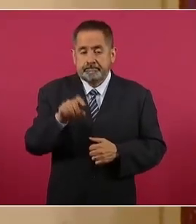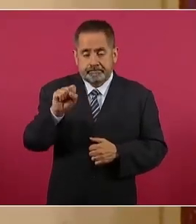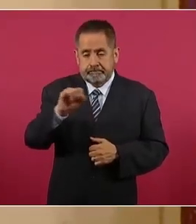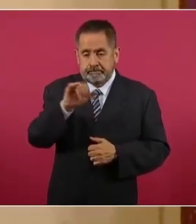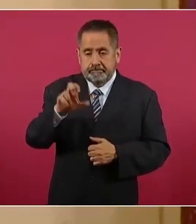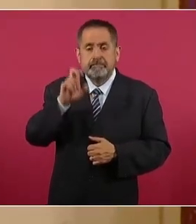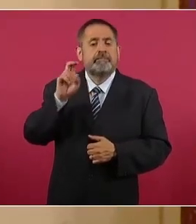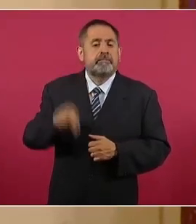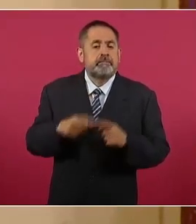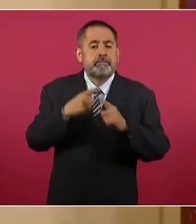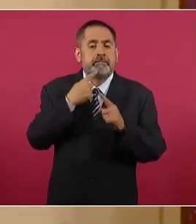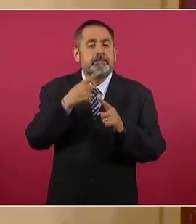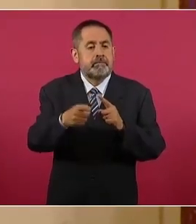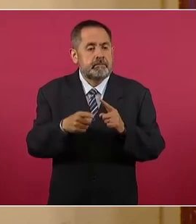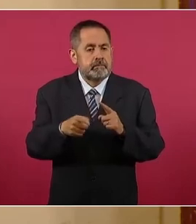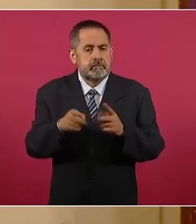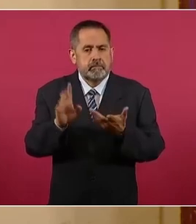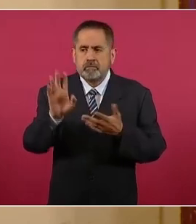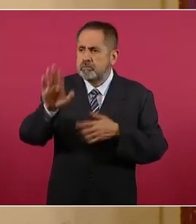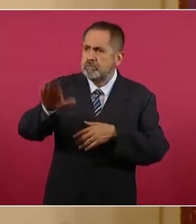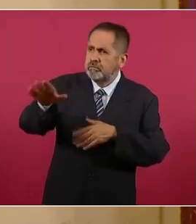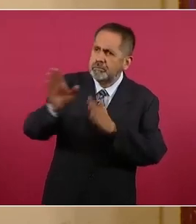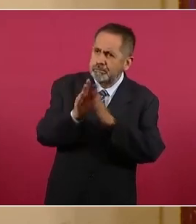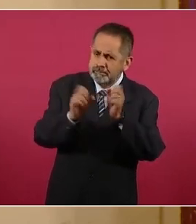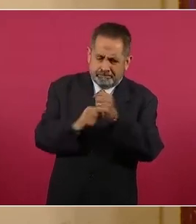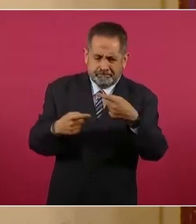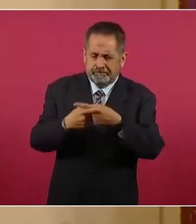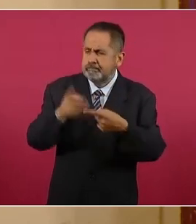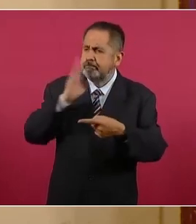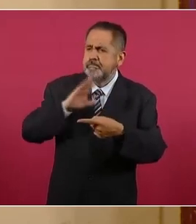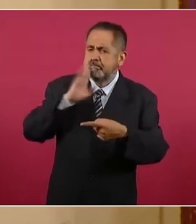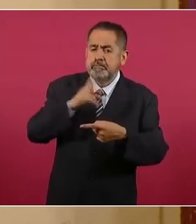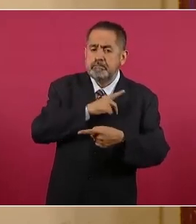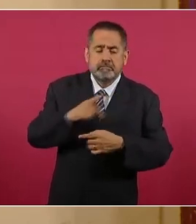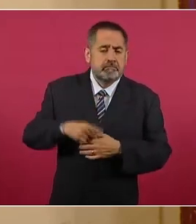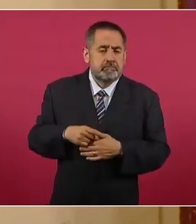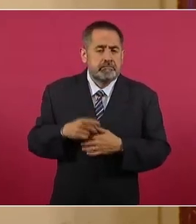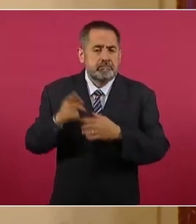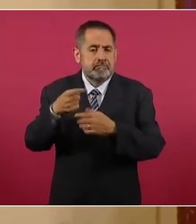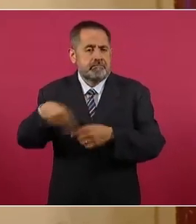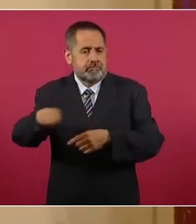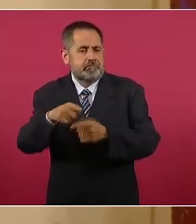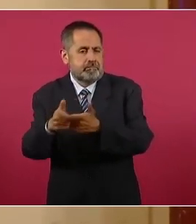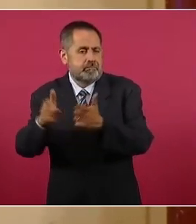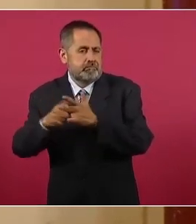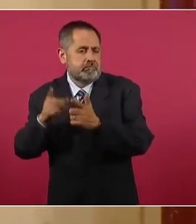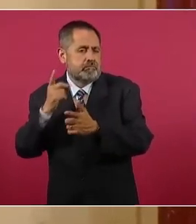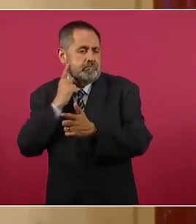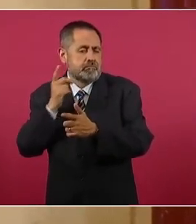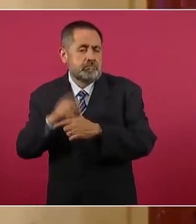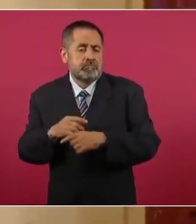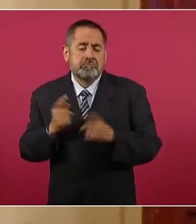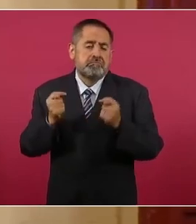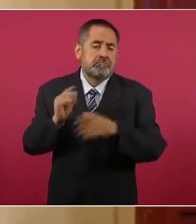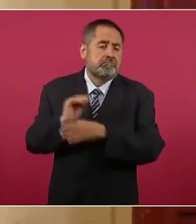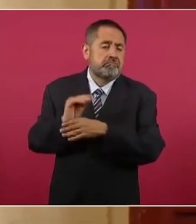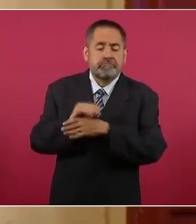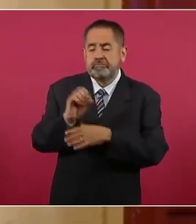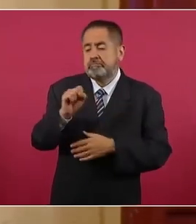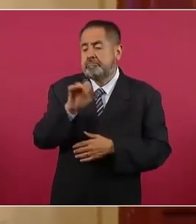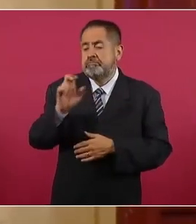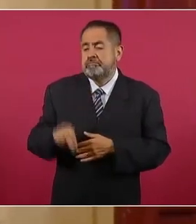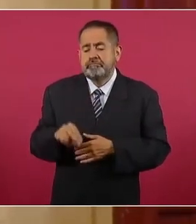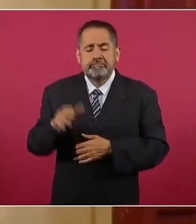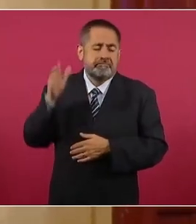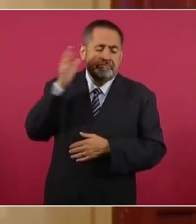improcedente un juicio de inconstitucionalidad interpuesto por legisladores progresistas. Siguiendo la cronología